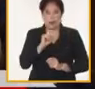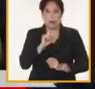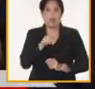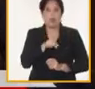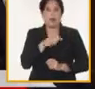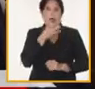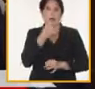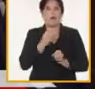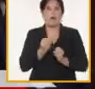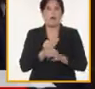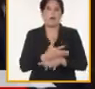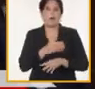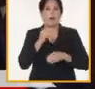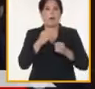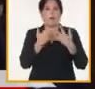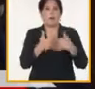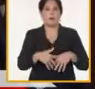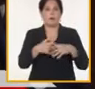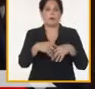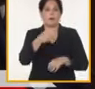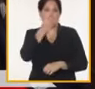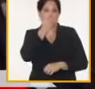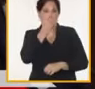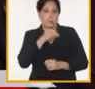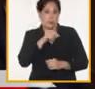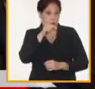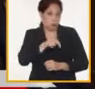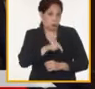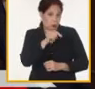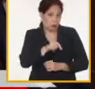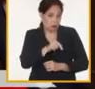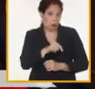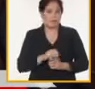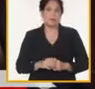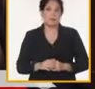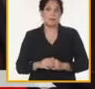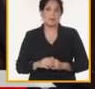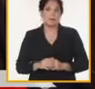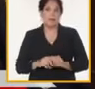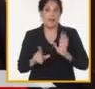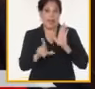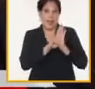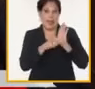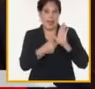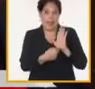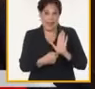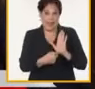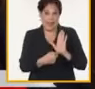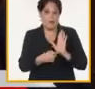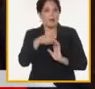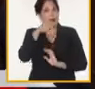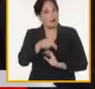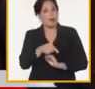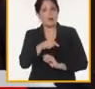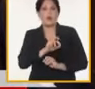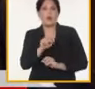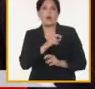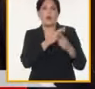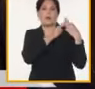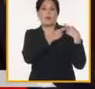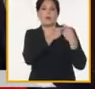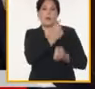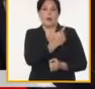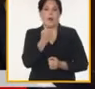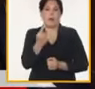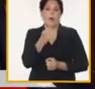claro que el tema de la producción de alimentos hoy respaldado en una ley constituye una responsabilidad de cada